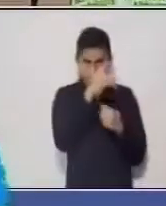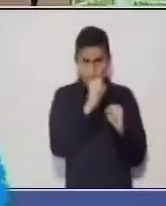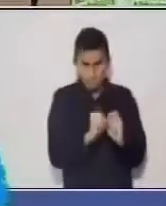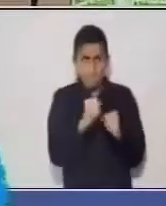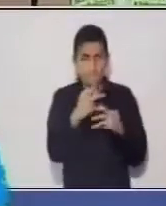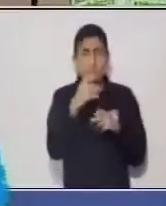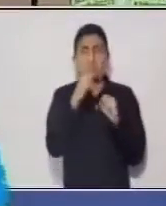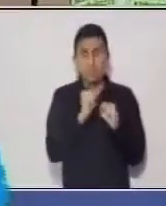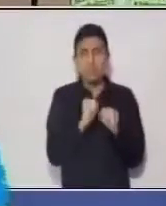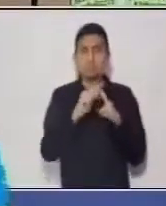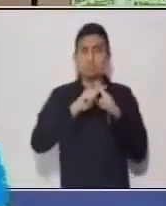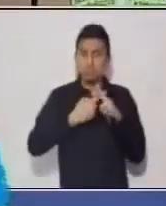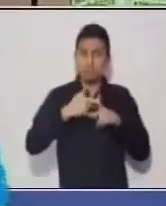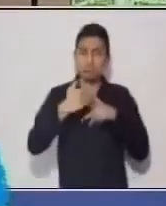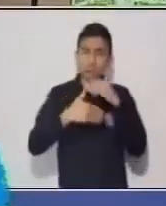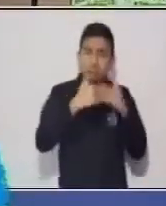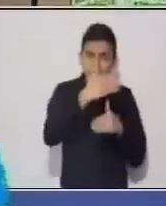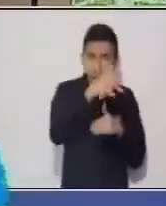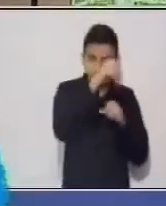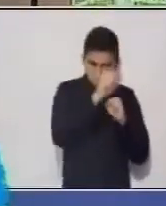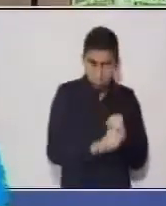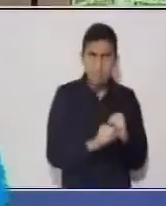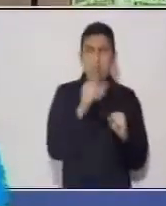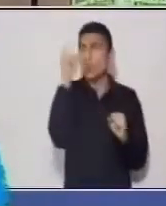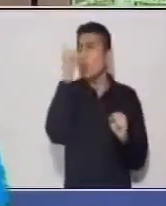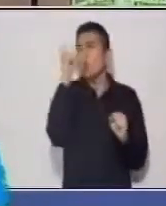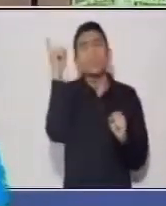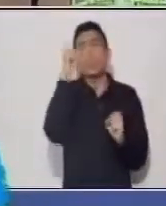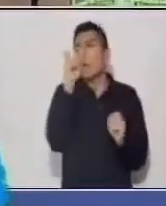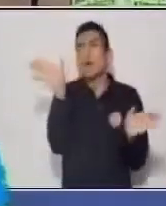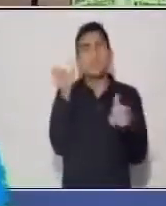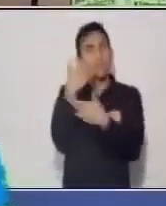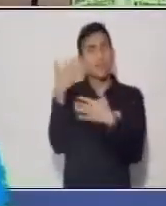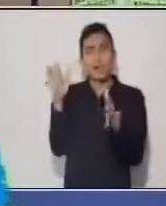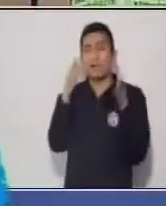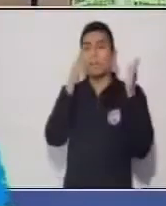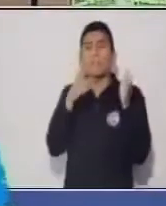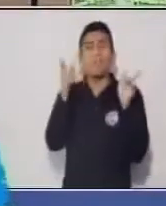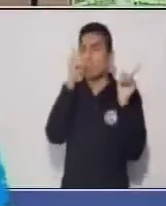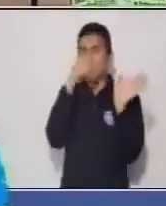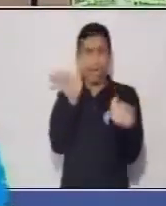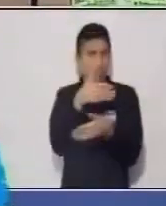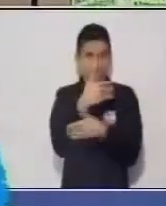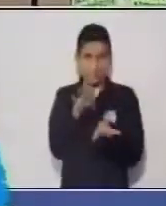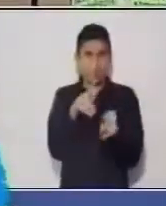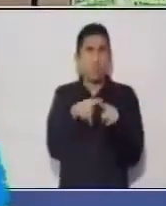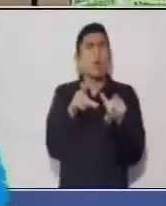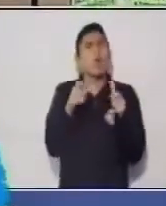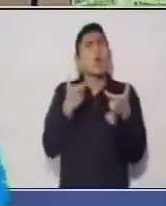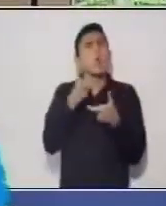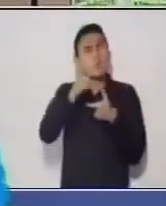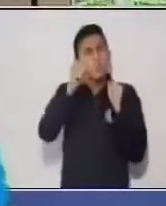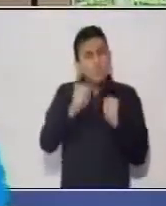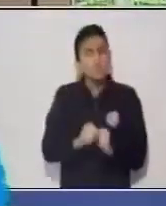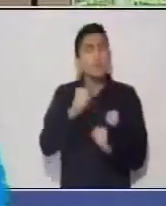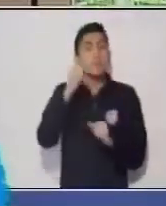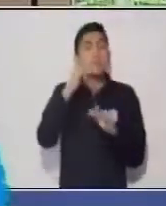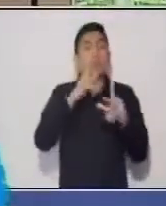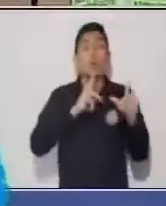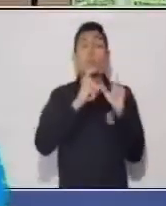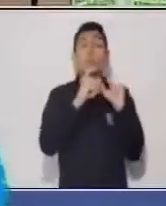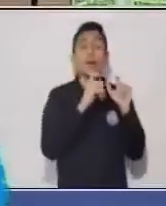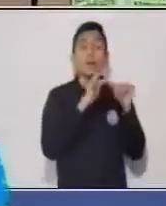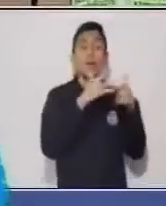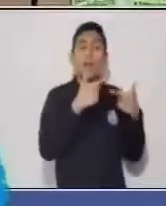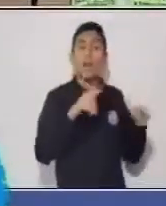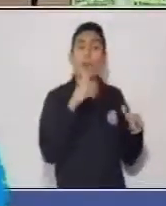es decir, que se va generando en ese momento, no hay nada planificado. Entonces la manera de comunicarnos en la lengua oral